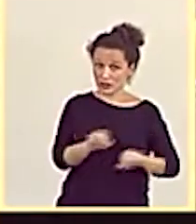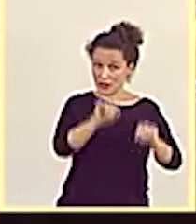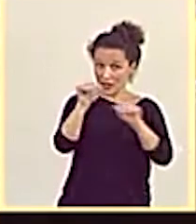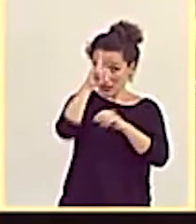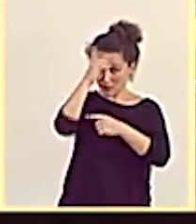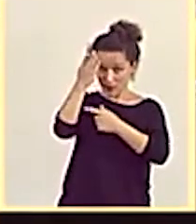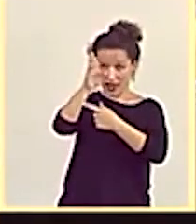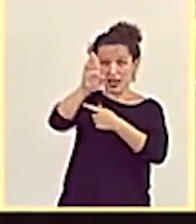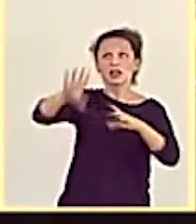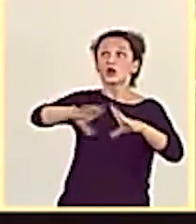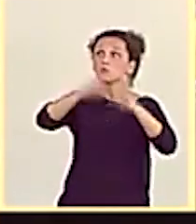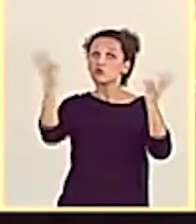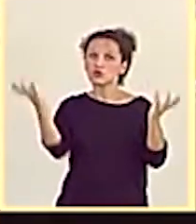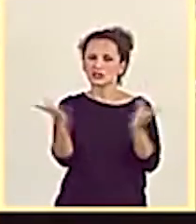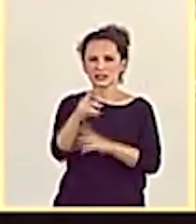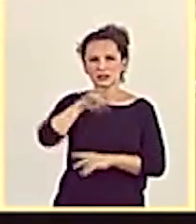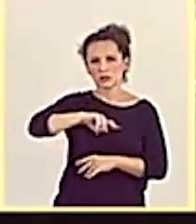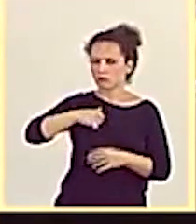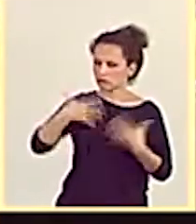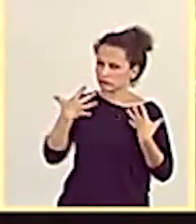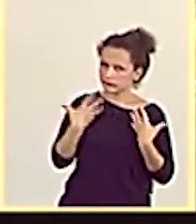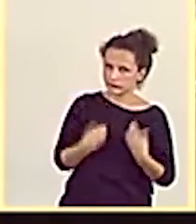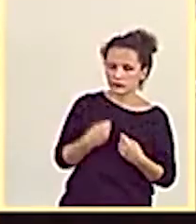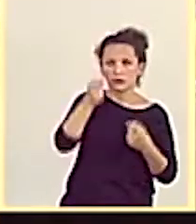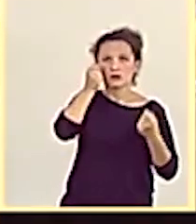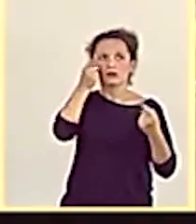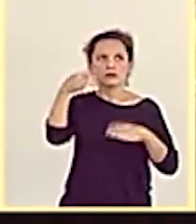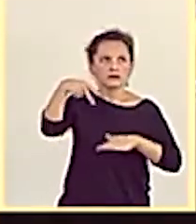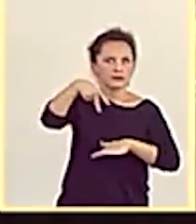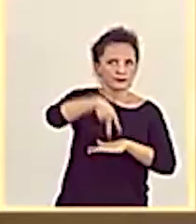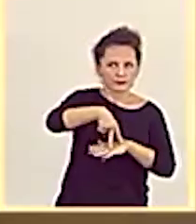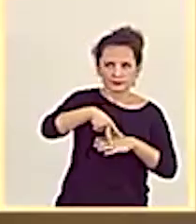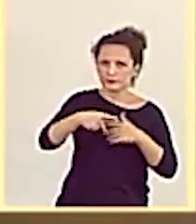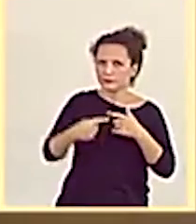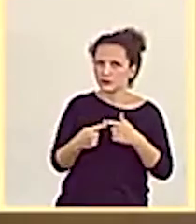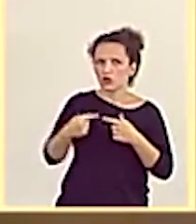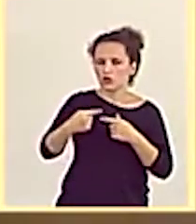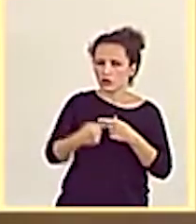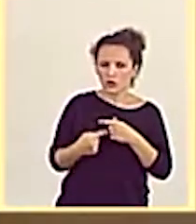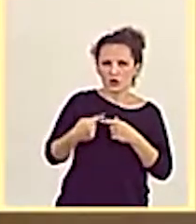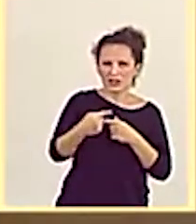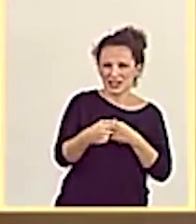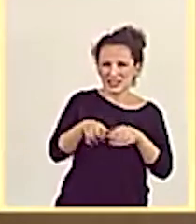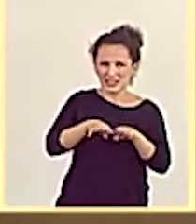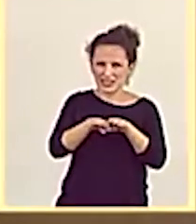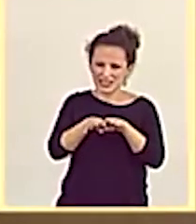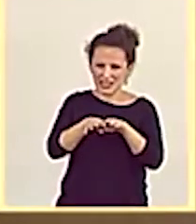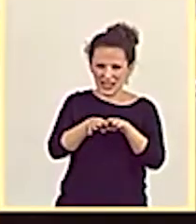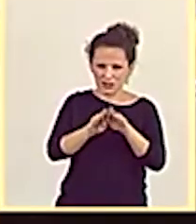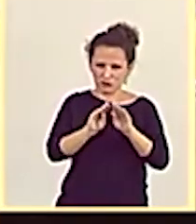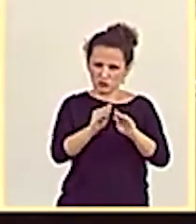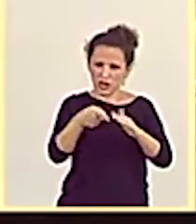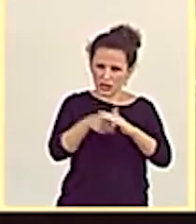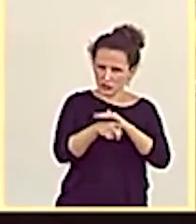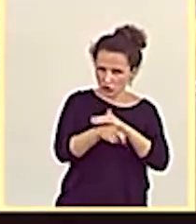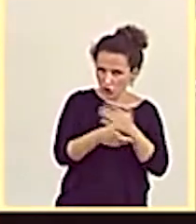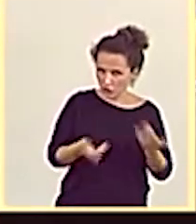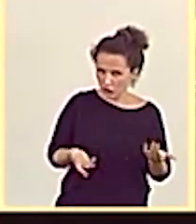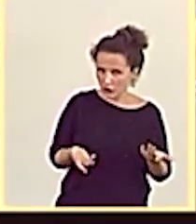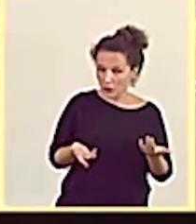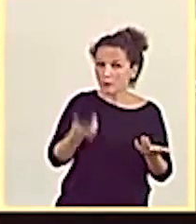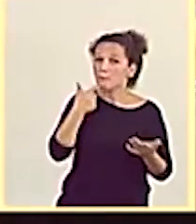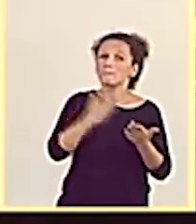tiene que ser bastante desolador despertarse cada día con demoledores críticas a su gestión. En los medios de